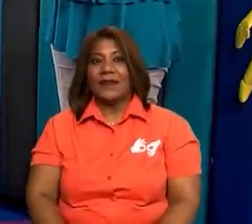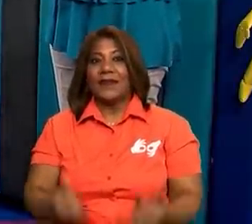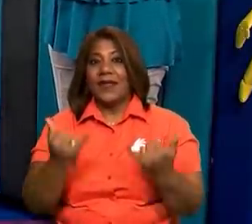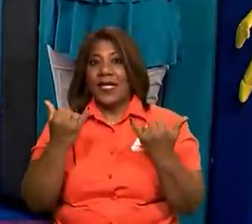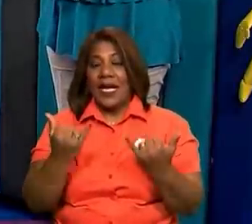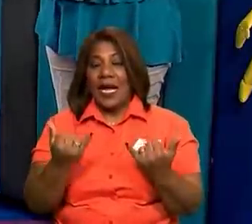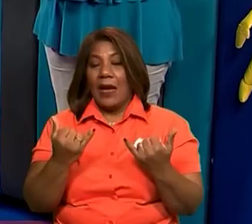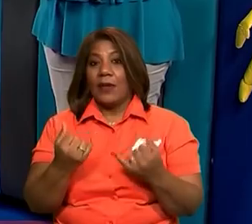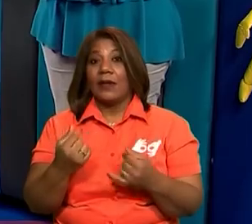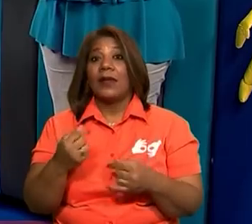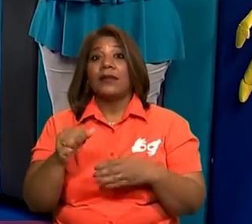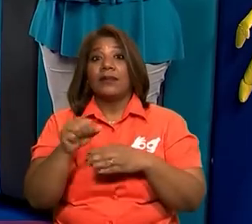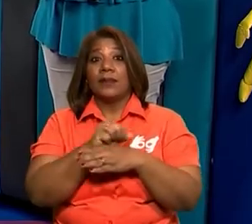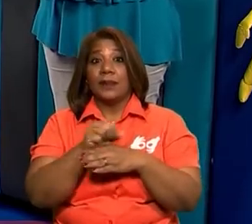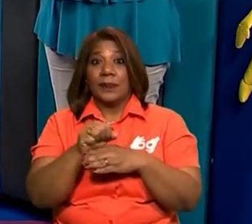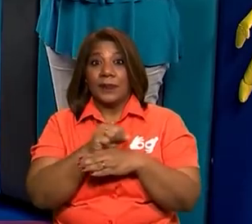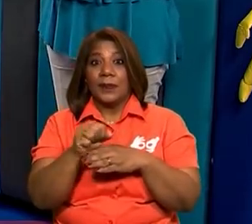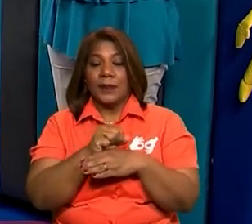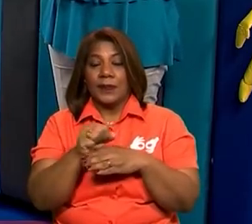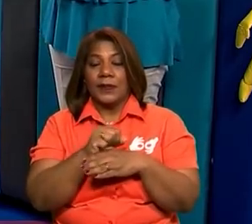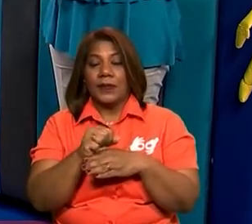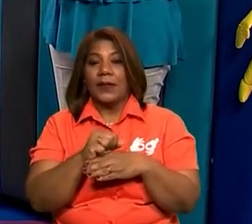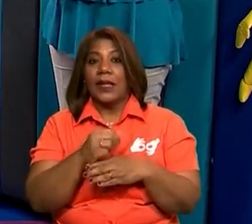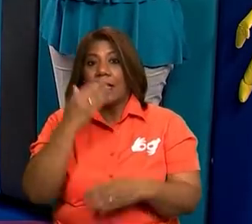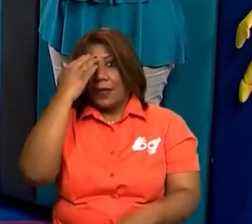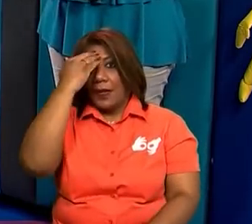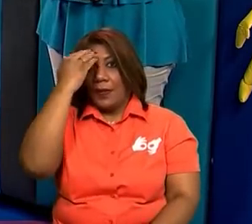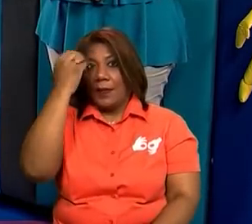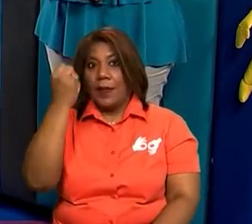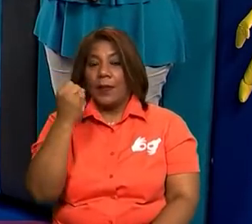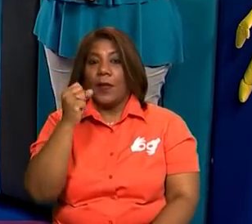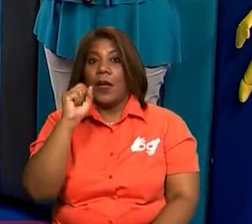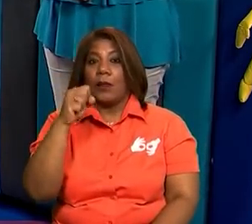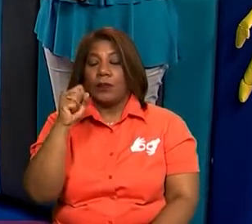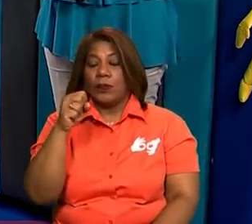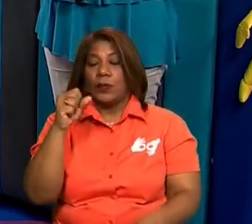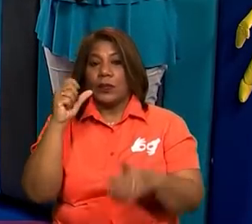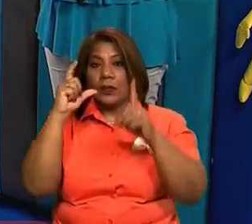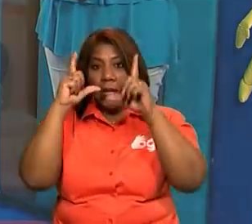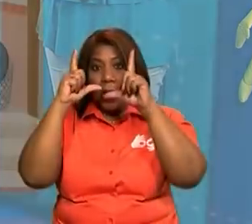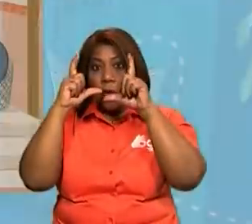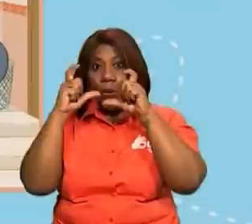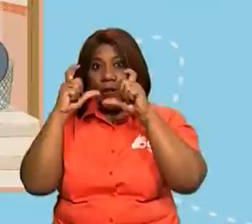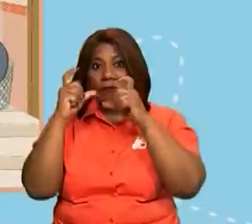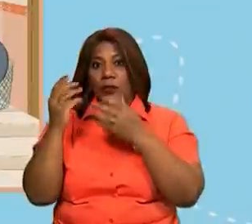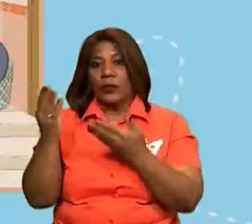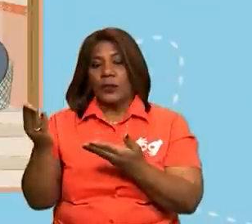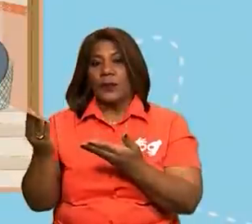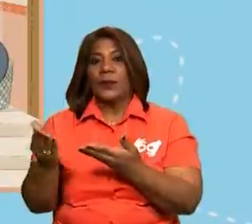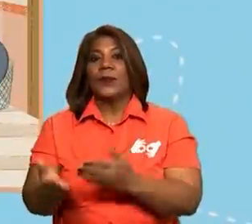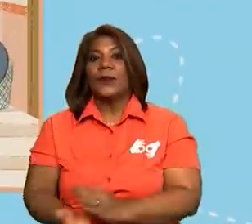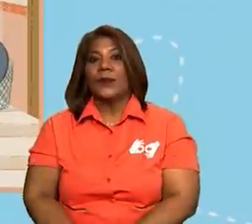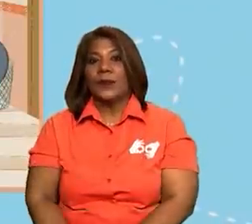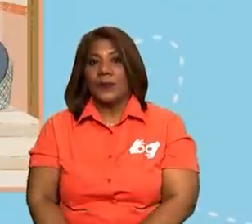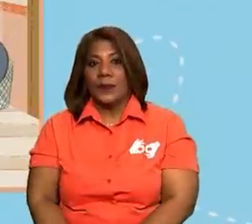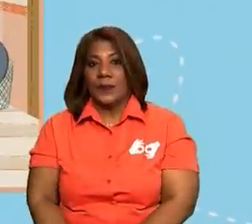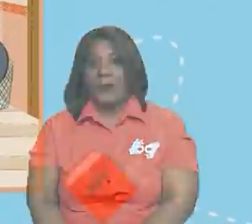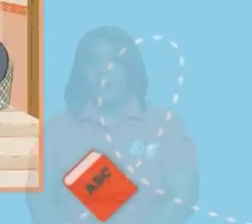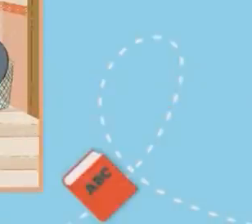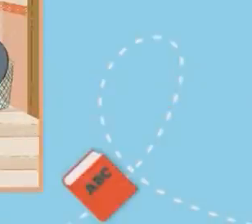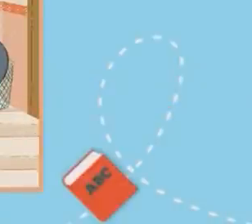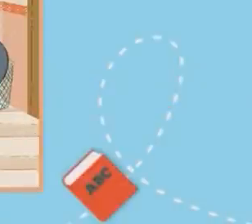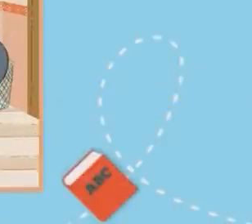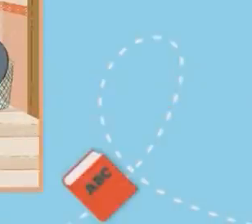aquí, para reforzar, chicos, y para que recuerden, pueden escribirlo, pueden tomar una captura de pantalla para que ustedes lo escriban y